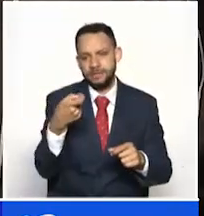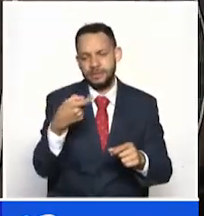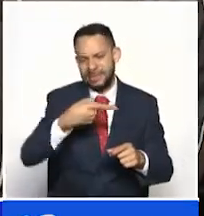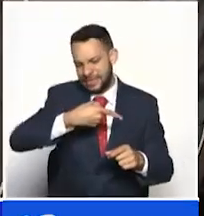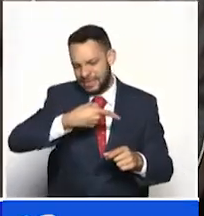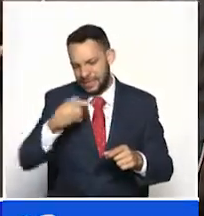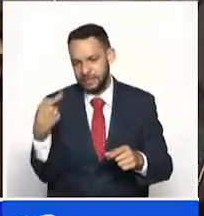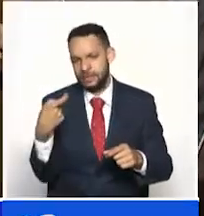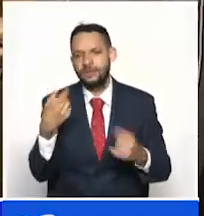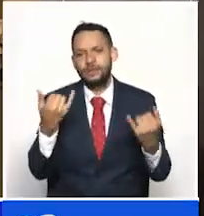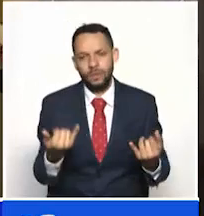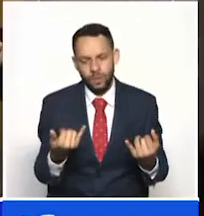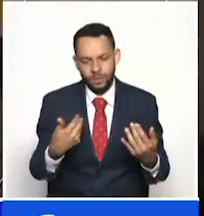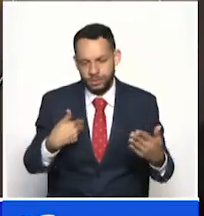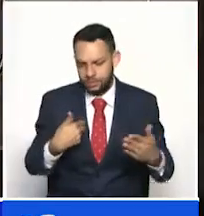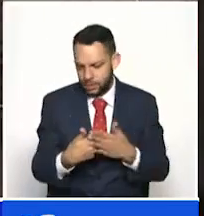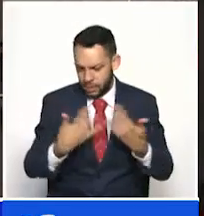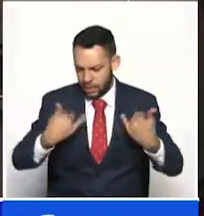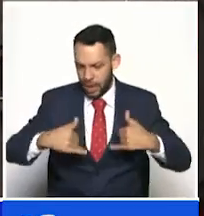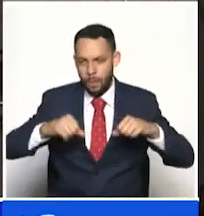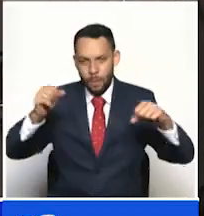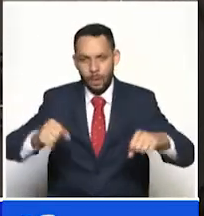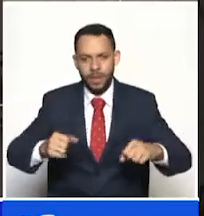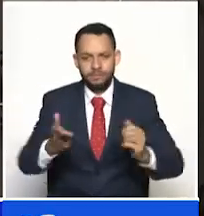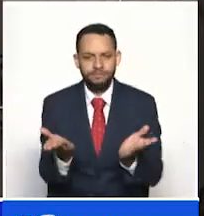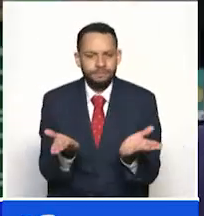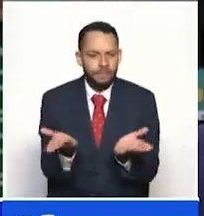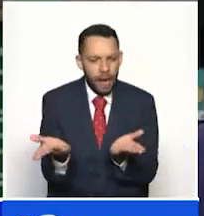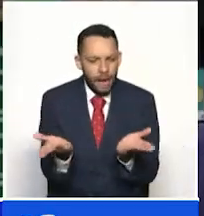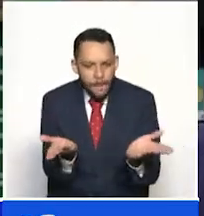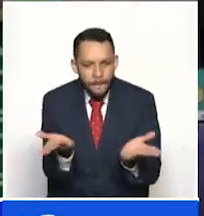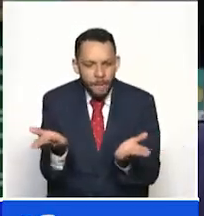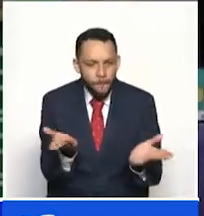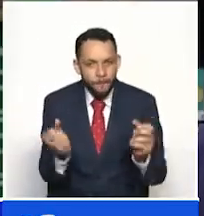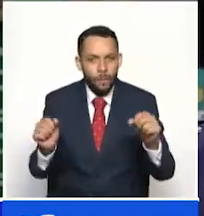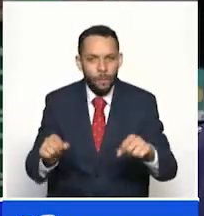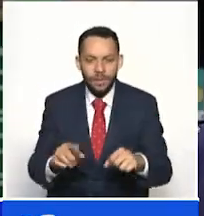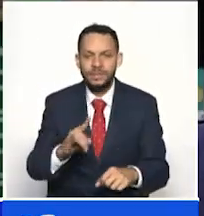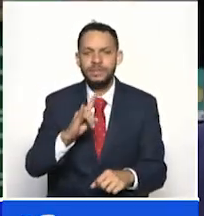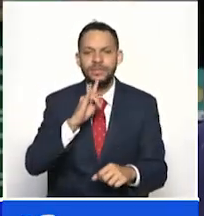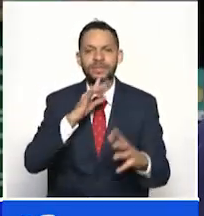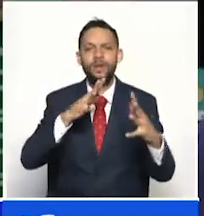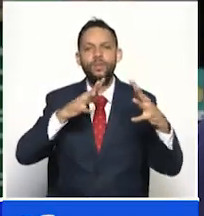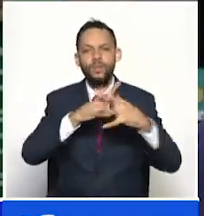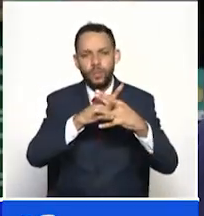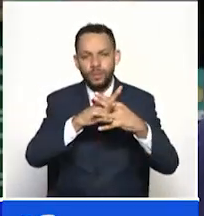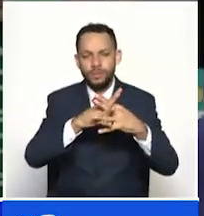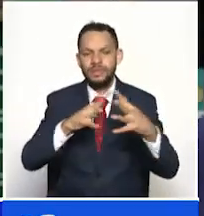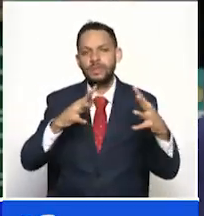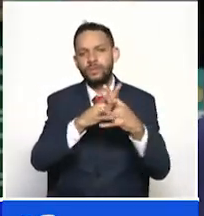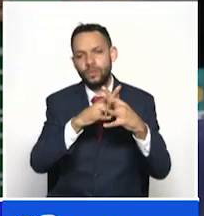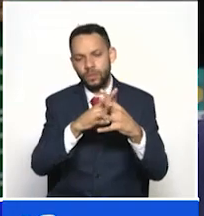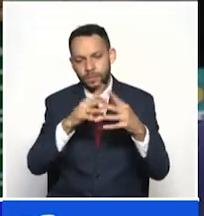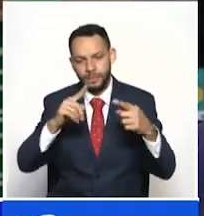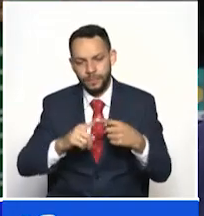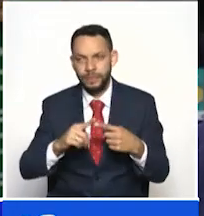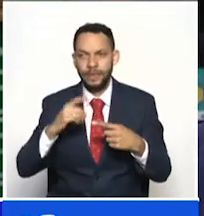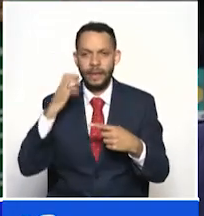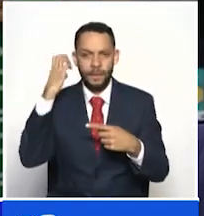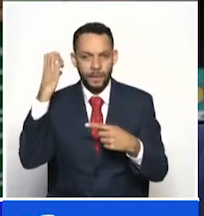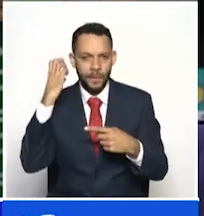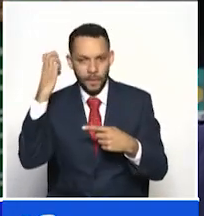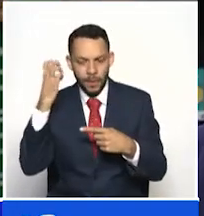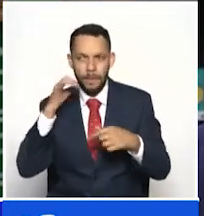año con la parte de que se abrieron fronteras que para Estados Unidos y todo eso, ya nosotros estamos